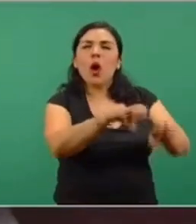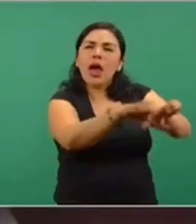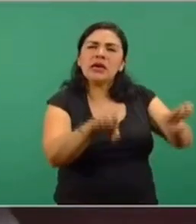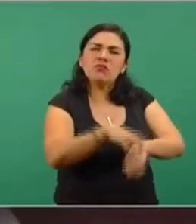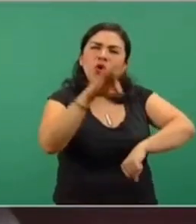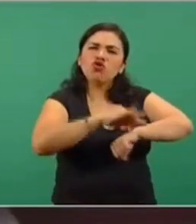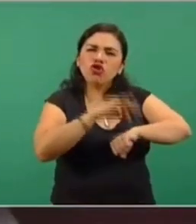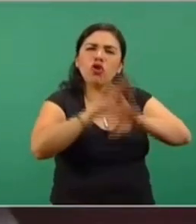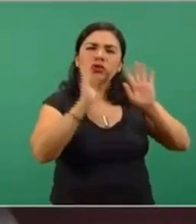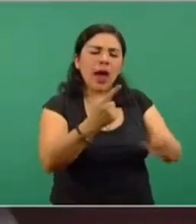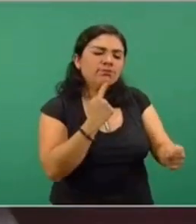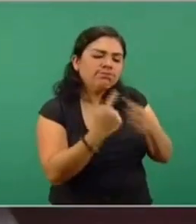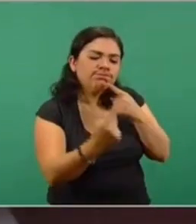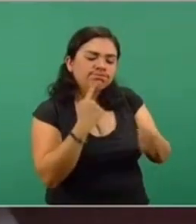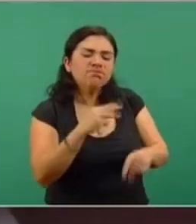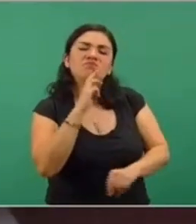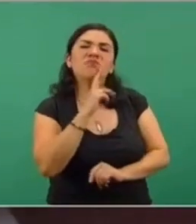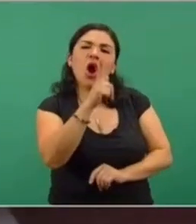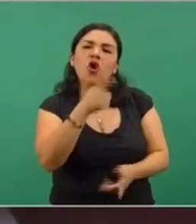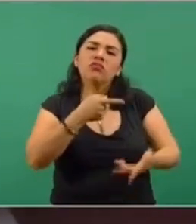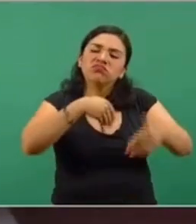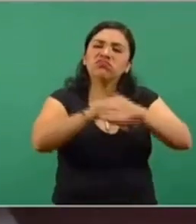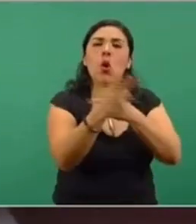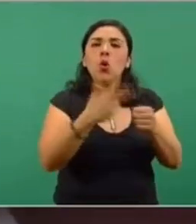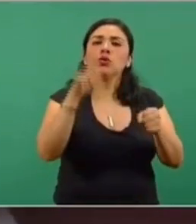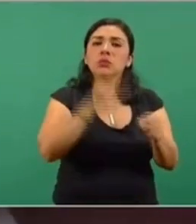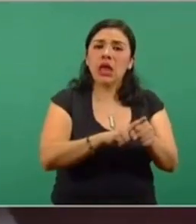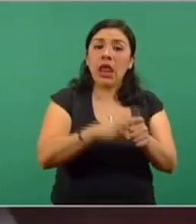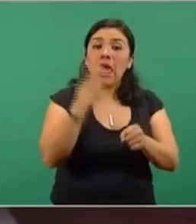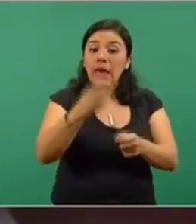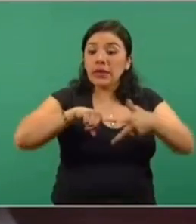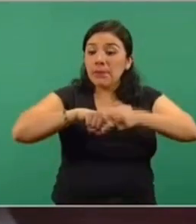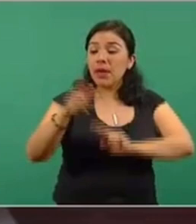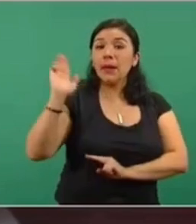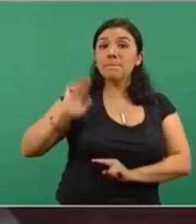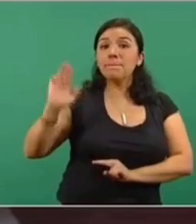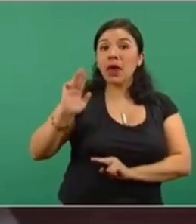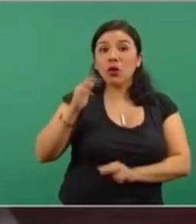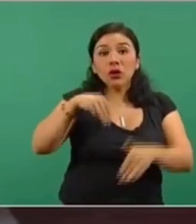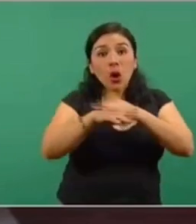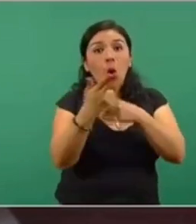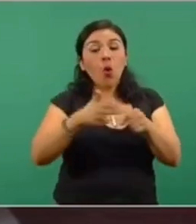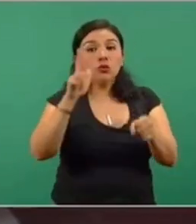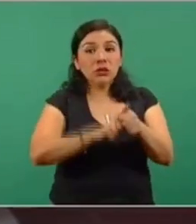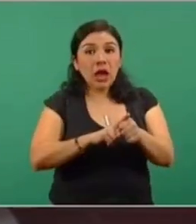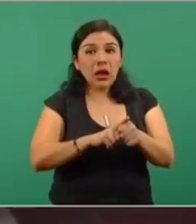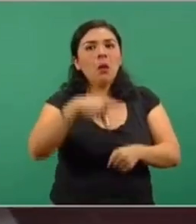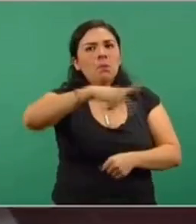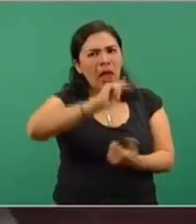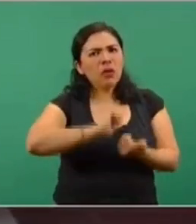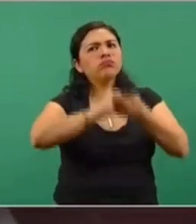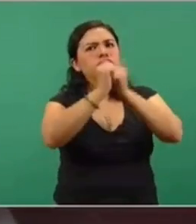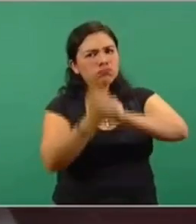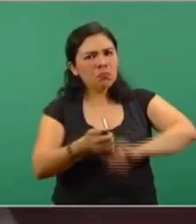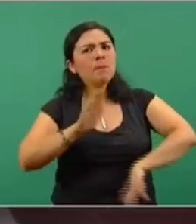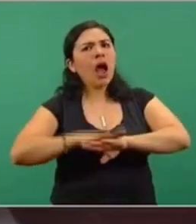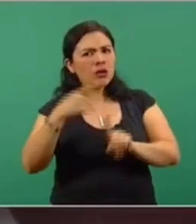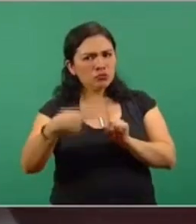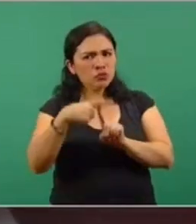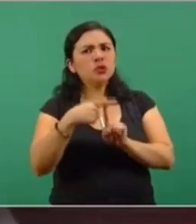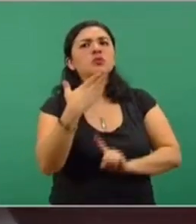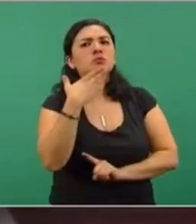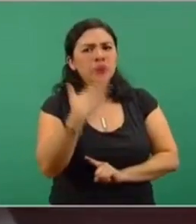decidió hospitalizarlo y ha estado desde el miércoles hospitalizado y con una evolución muy favorable